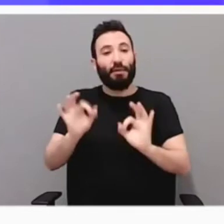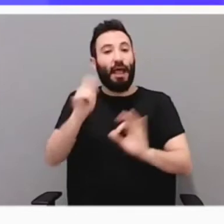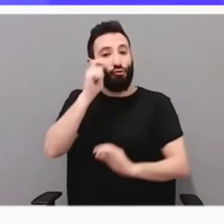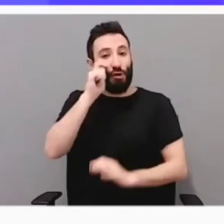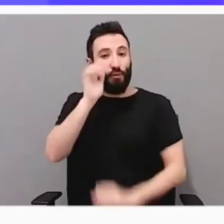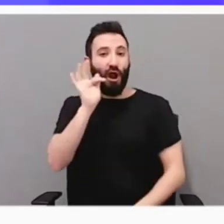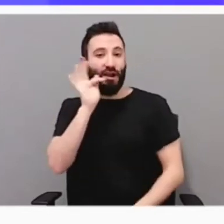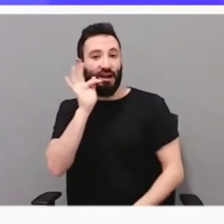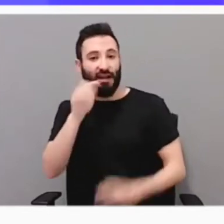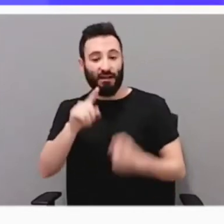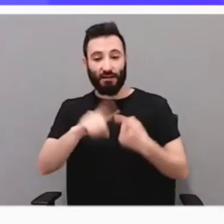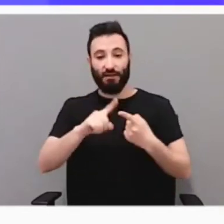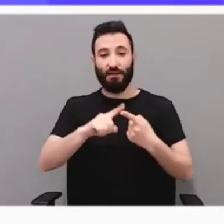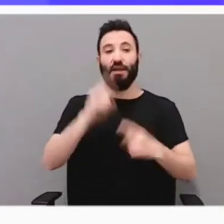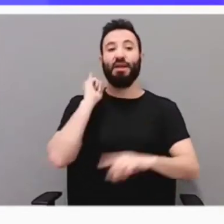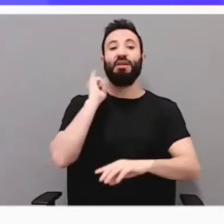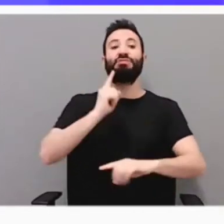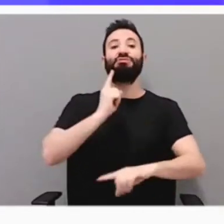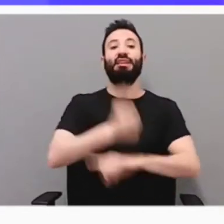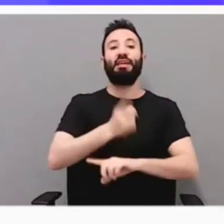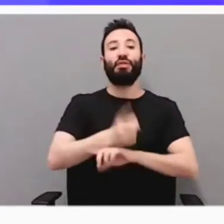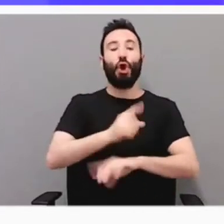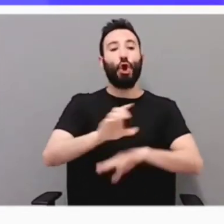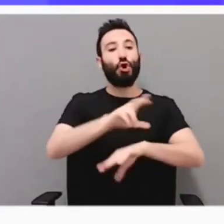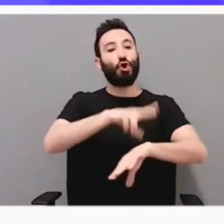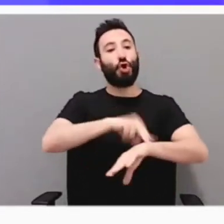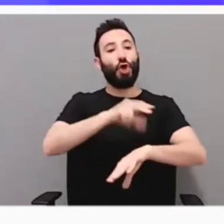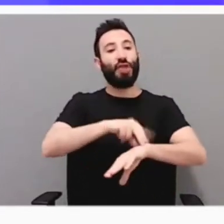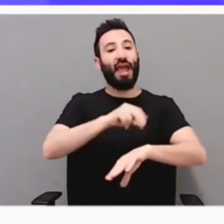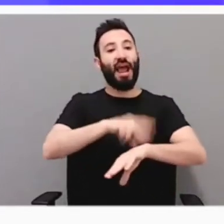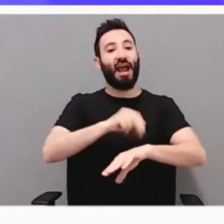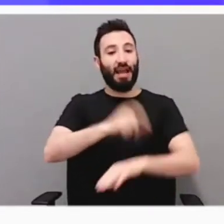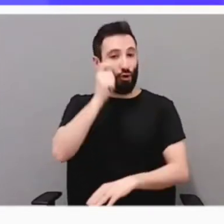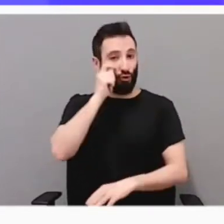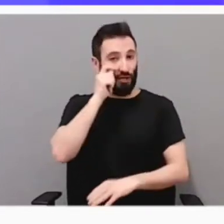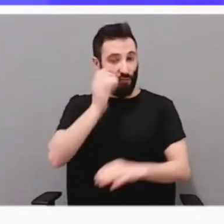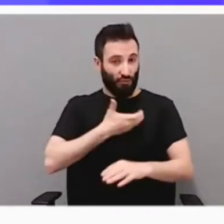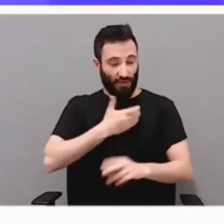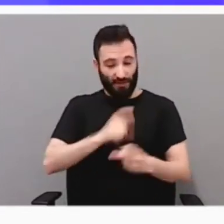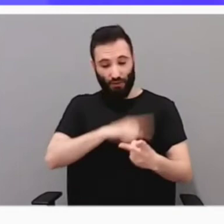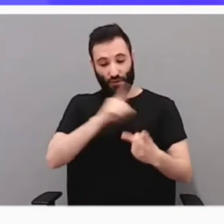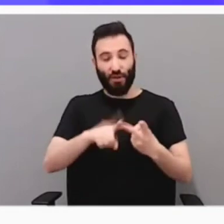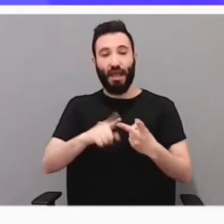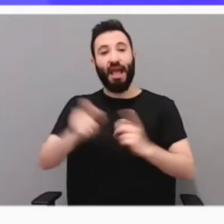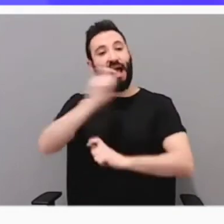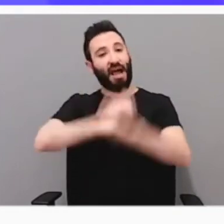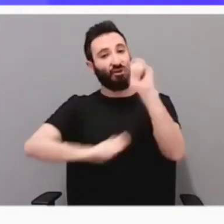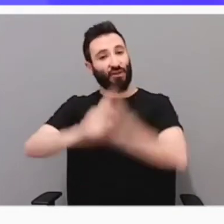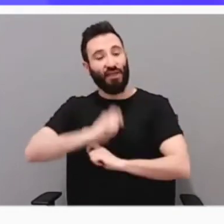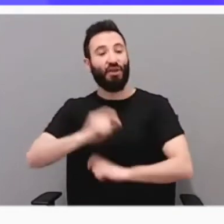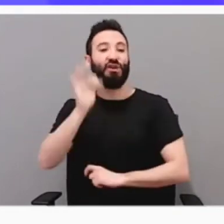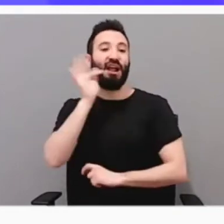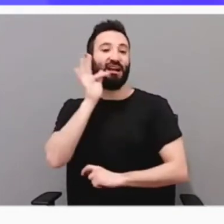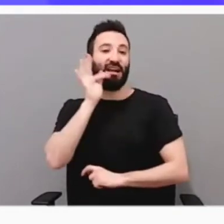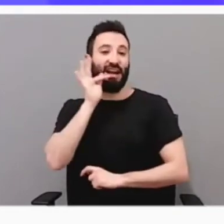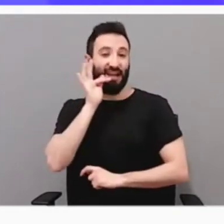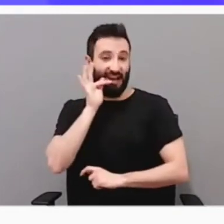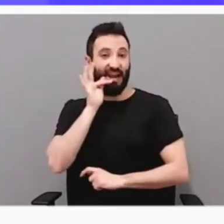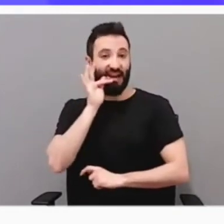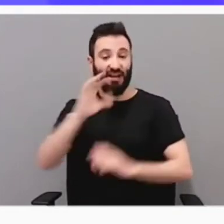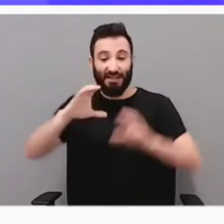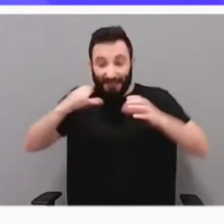dirección de la Consejería de Turismo del Ayuntamiento. Por otro lado, la Asociación Alcalá la Real Destino de Calidad, que engloba a más de